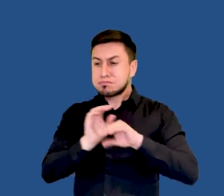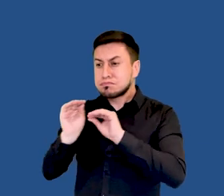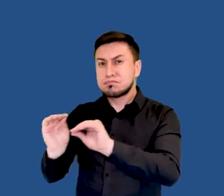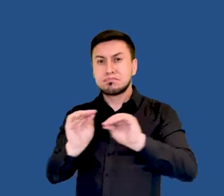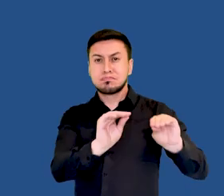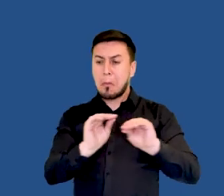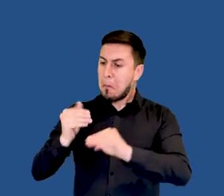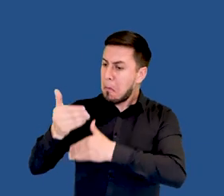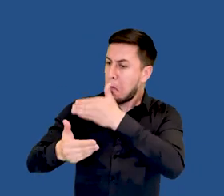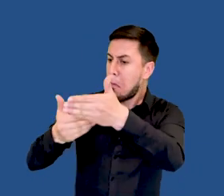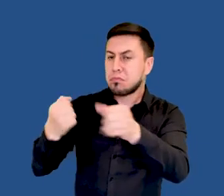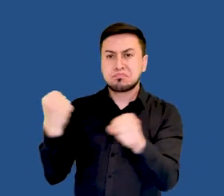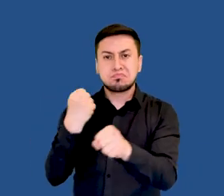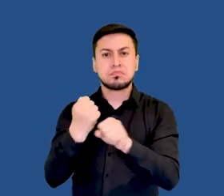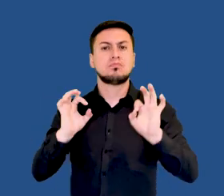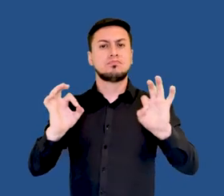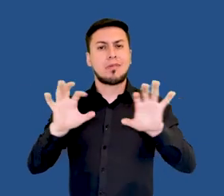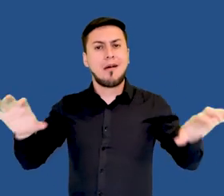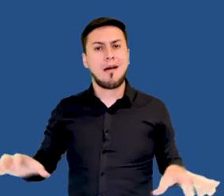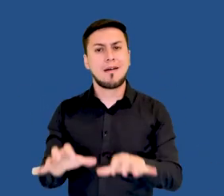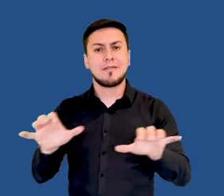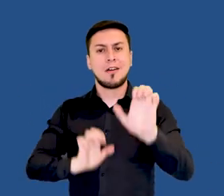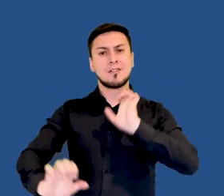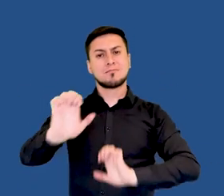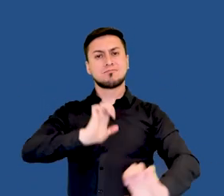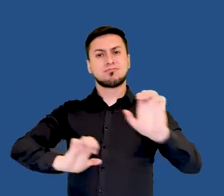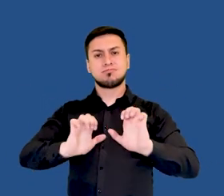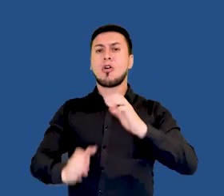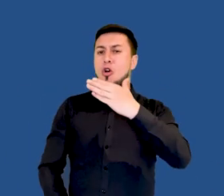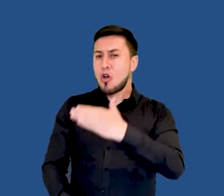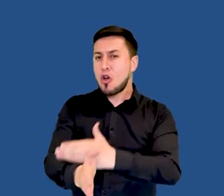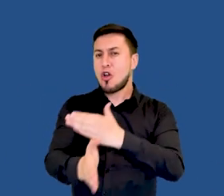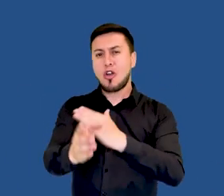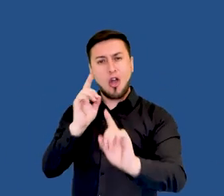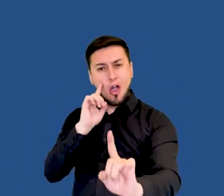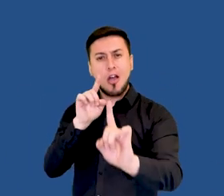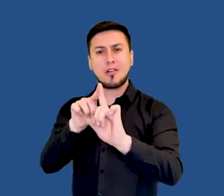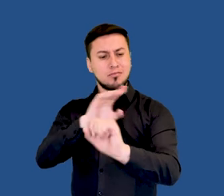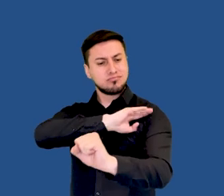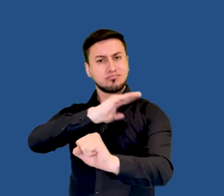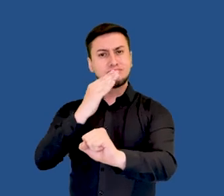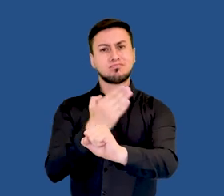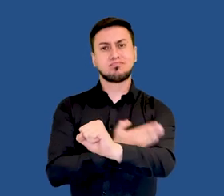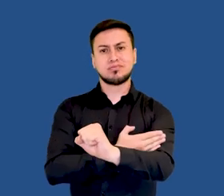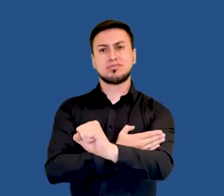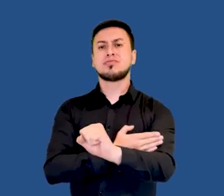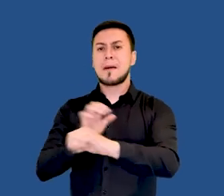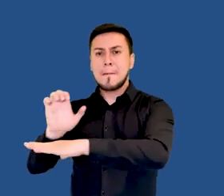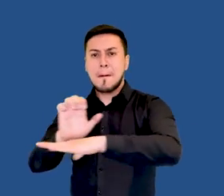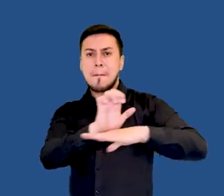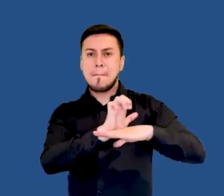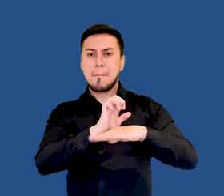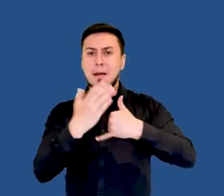desempeñar con mayor eficiencia su actividad de defensa y vamos a continuar en esa misma línea de fortalecer las entidades